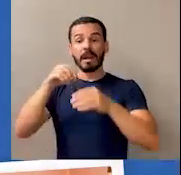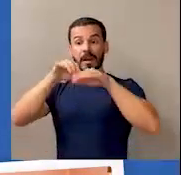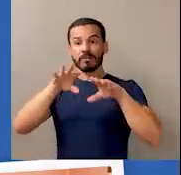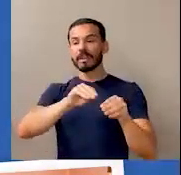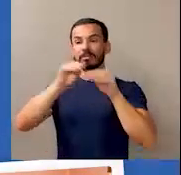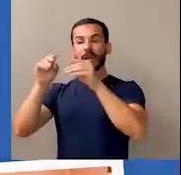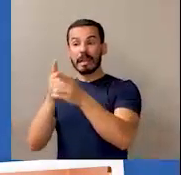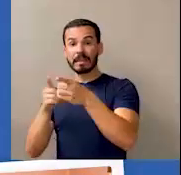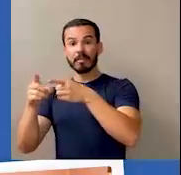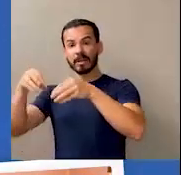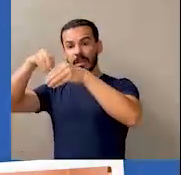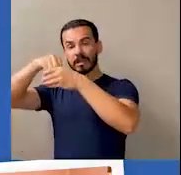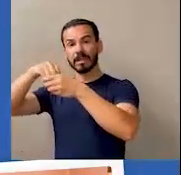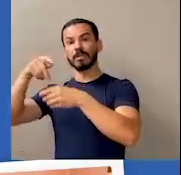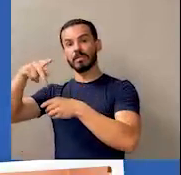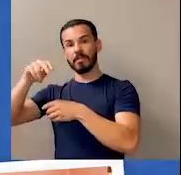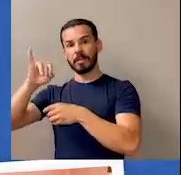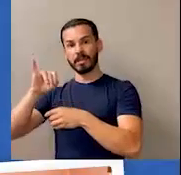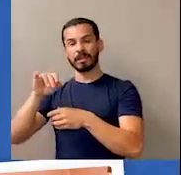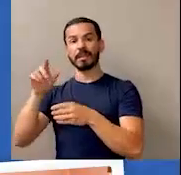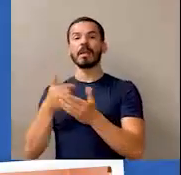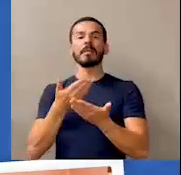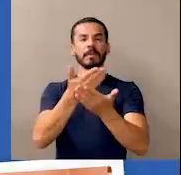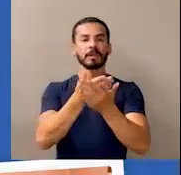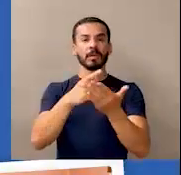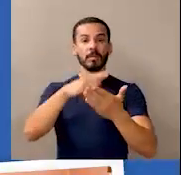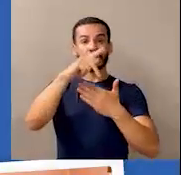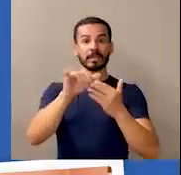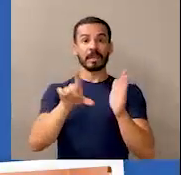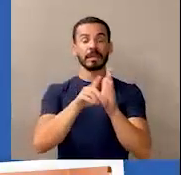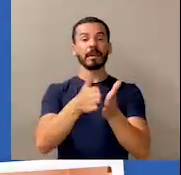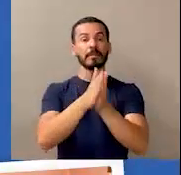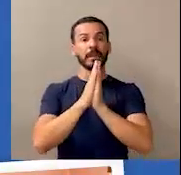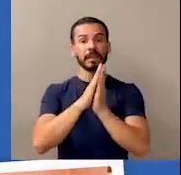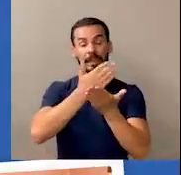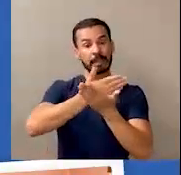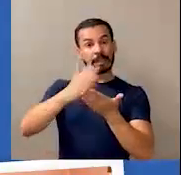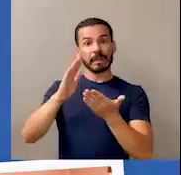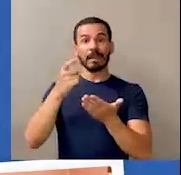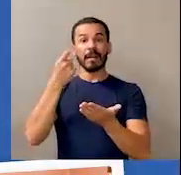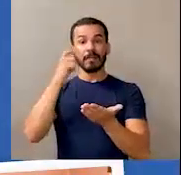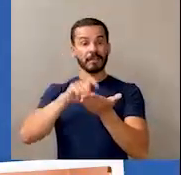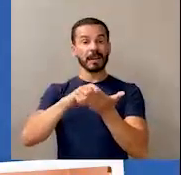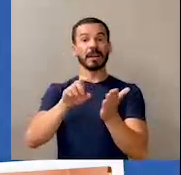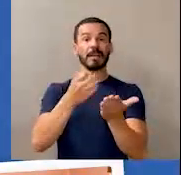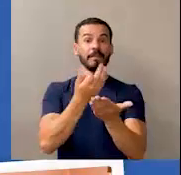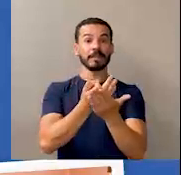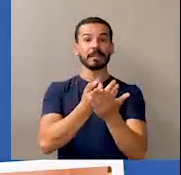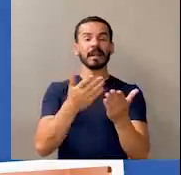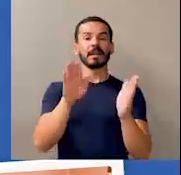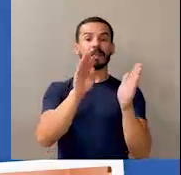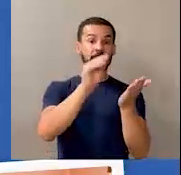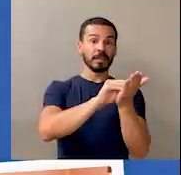la red pasa a ser un órgano desconcentrado del palo. Se presentó proyecto de ley para solicitar que se excluya de la regla fiscal lo